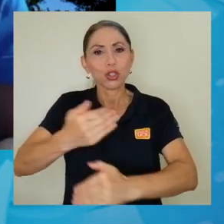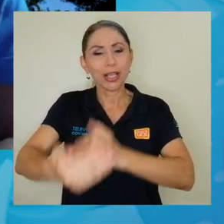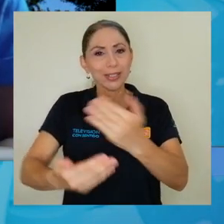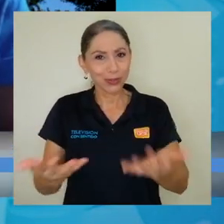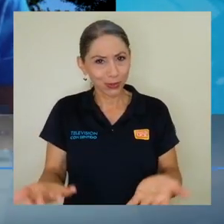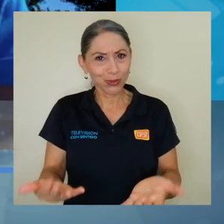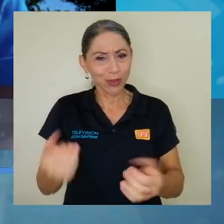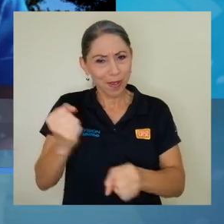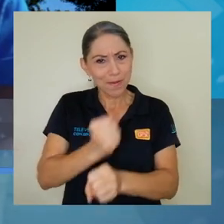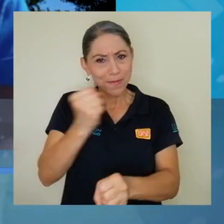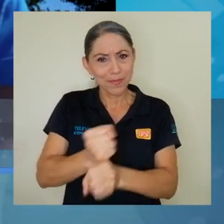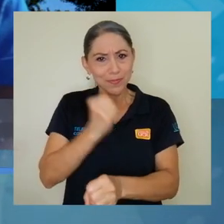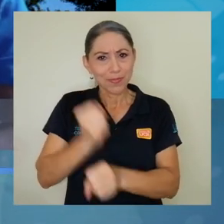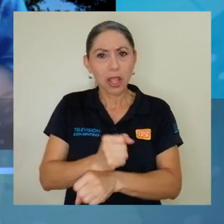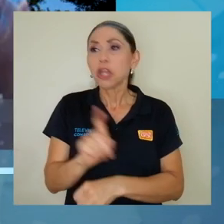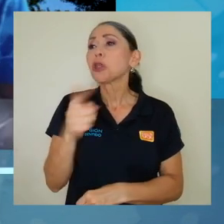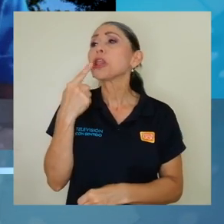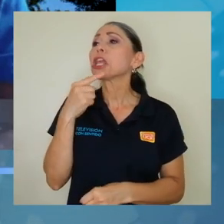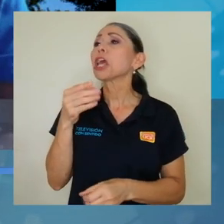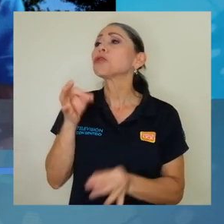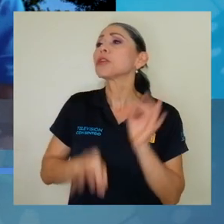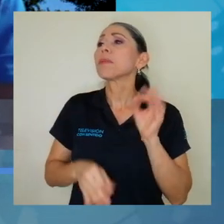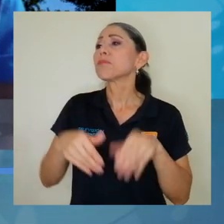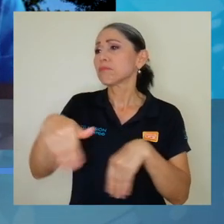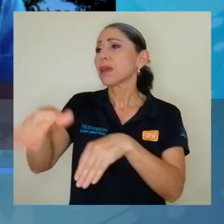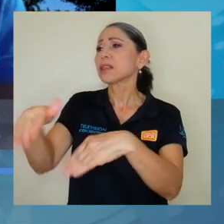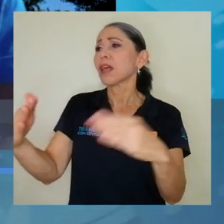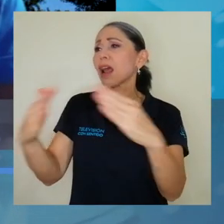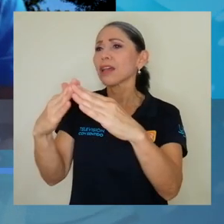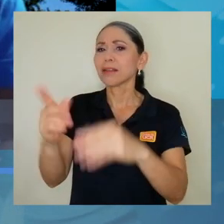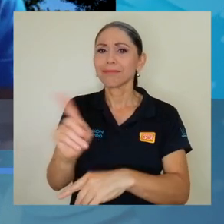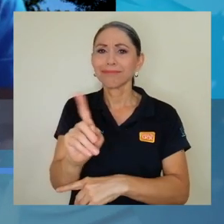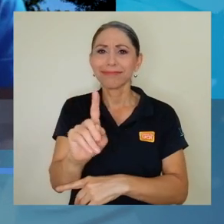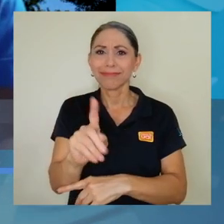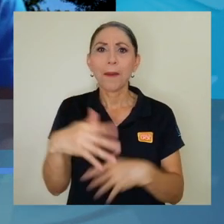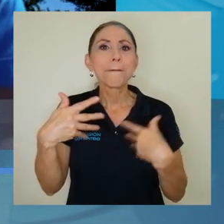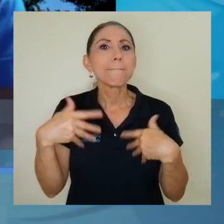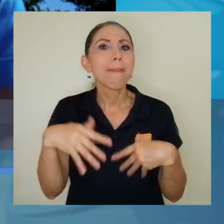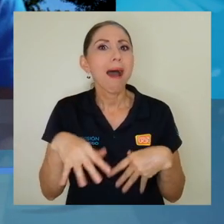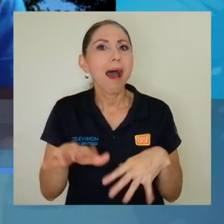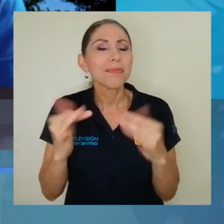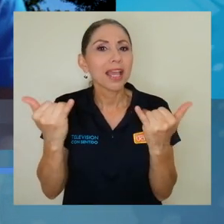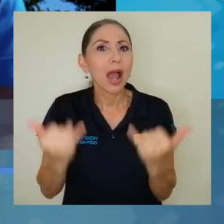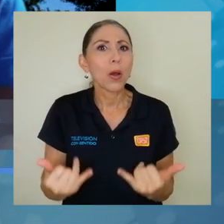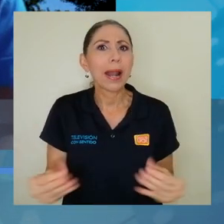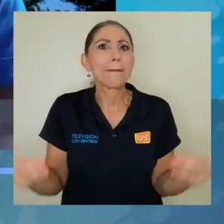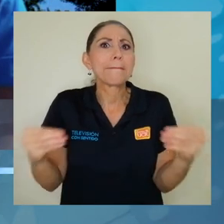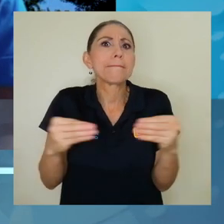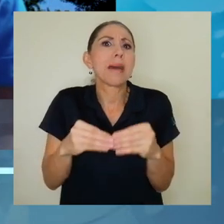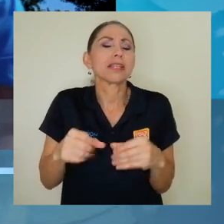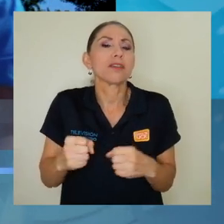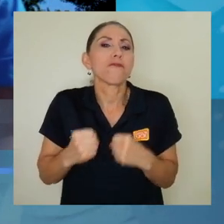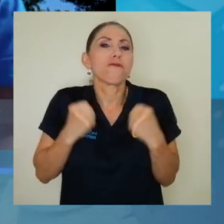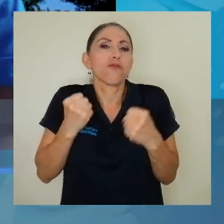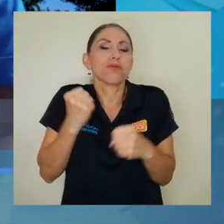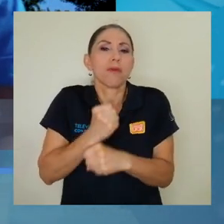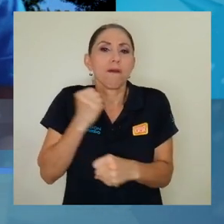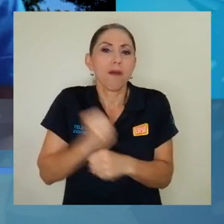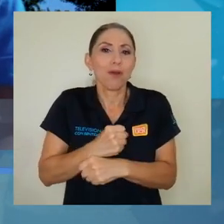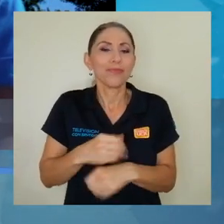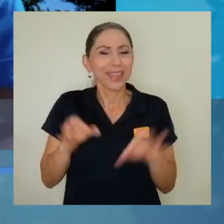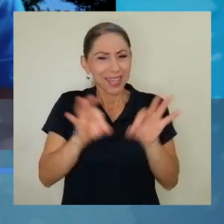y no simplemente, bueno, váyanse para la casa y ya está, ¿verdad? Más bien el trabajo de algunas unidades inclusive se ha triplicado y por eso